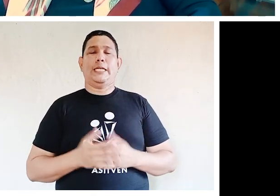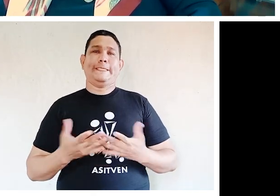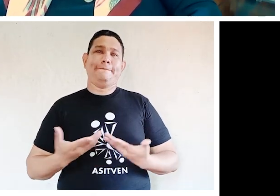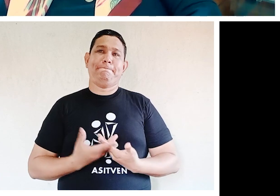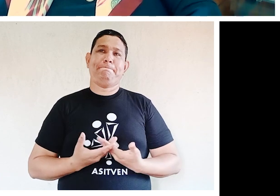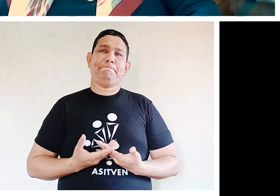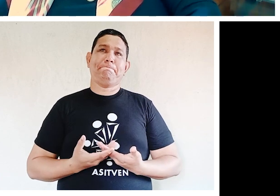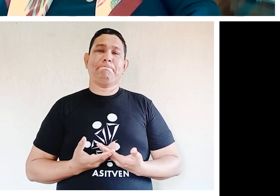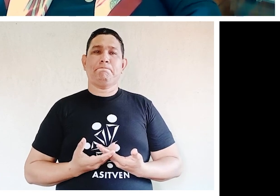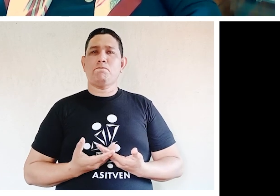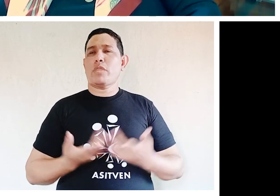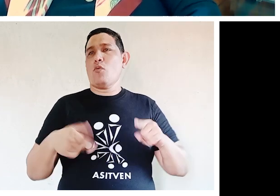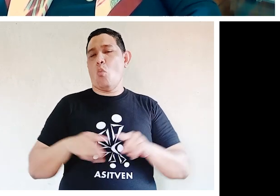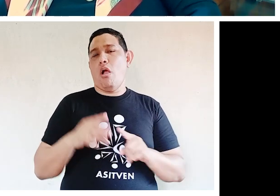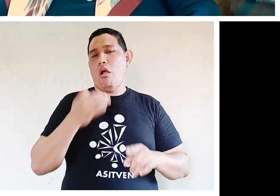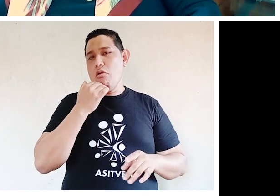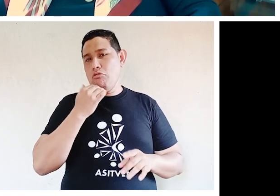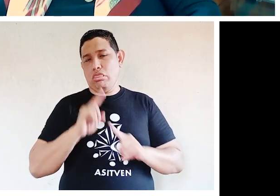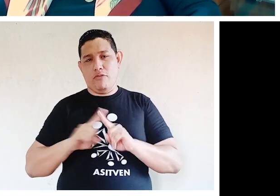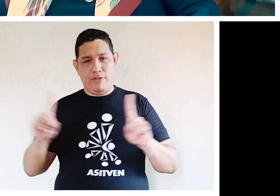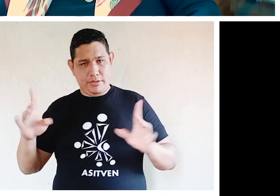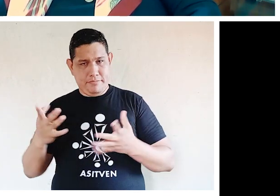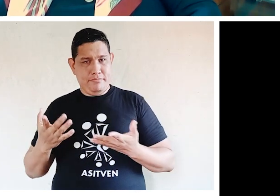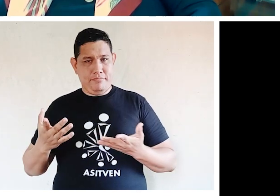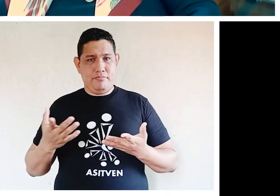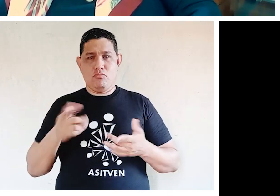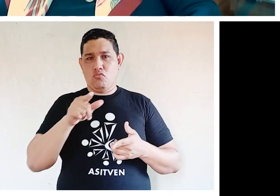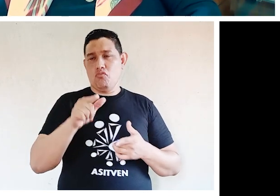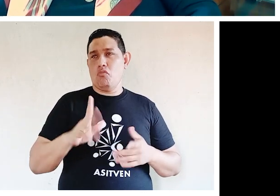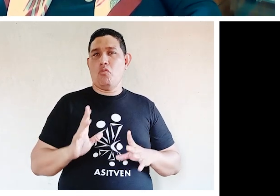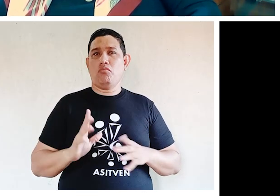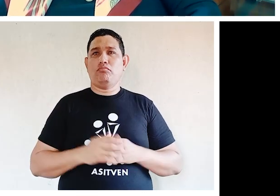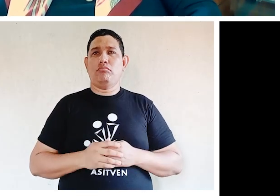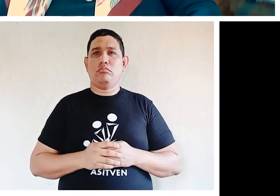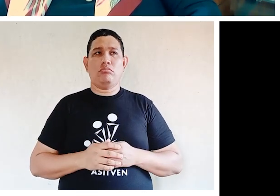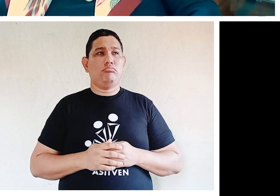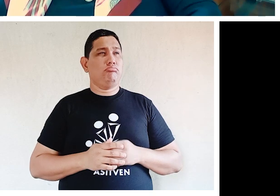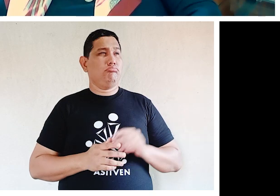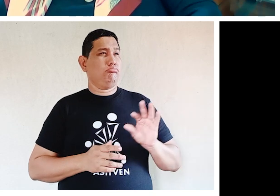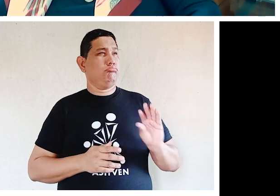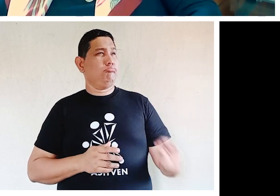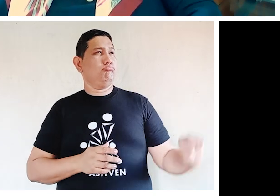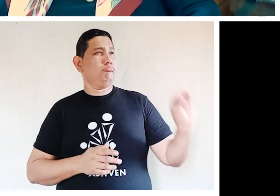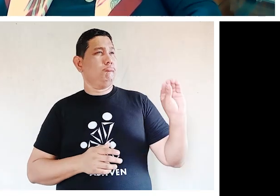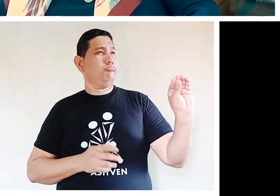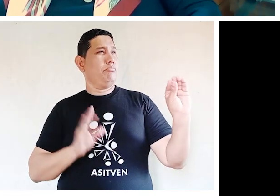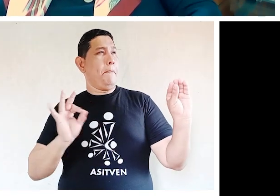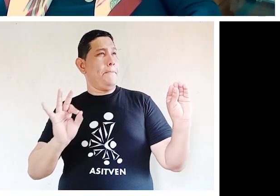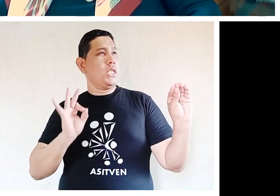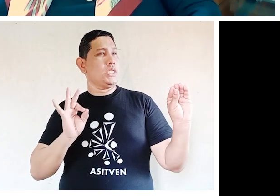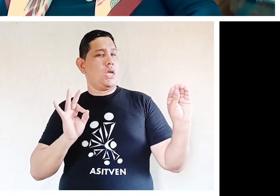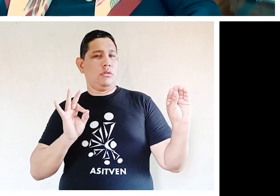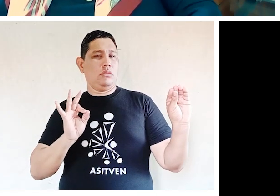No como algo diferente, como tener que agregar algo especial para, sino que es